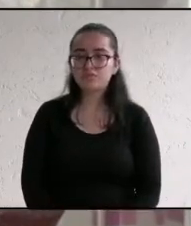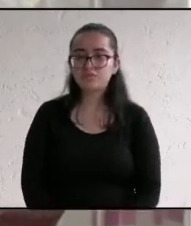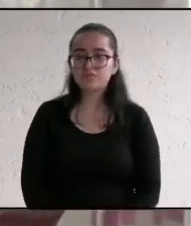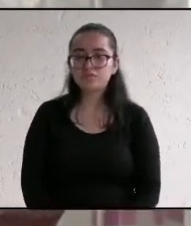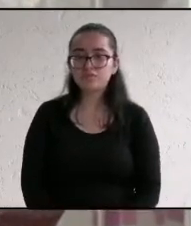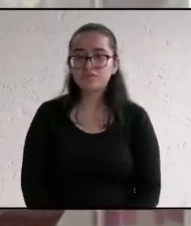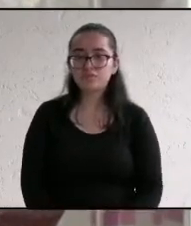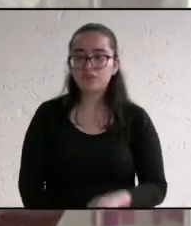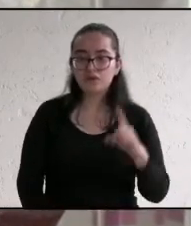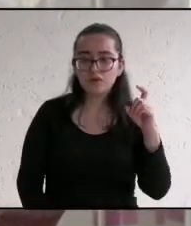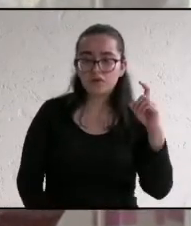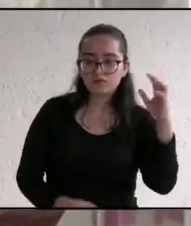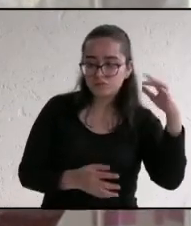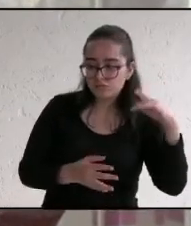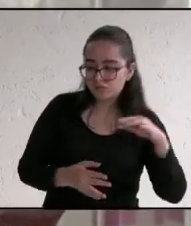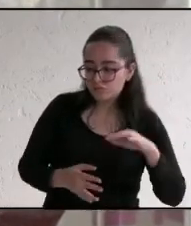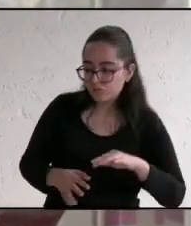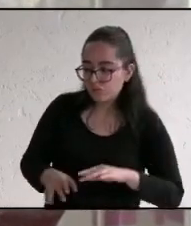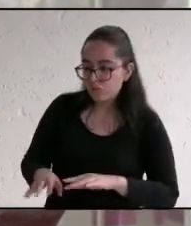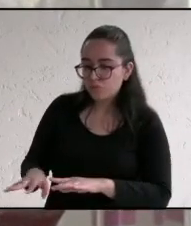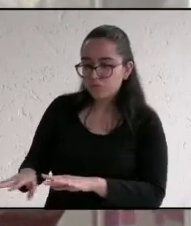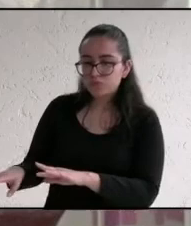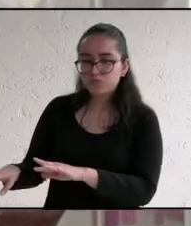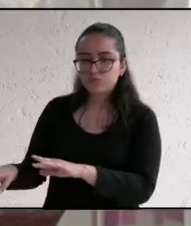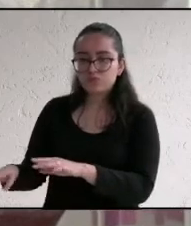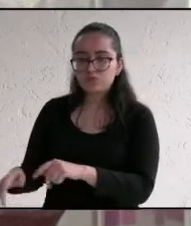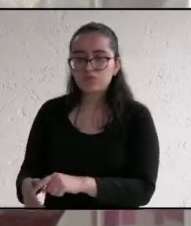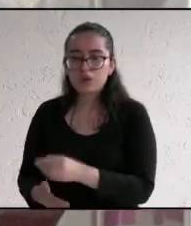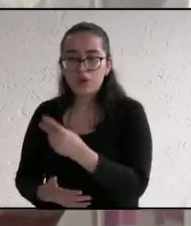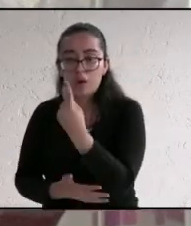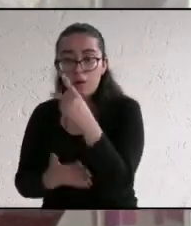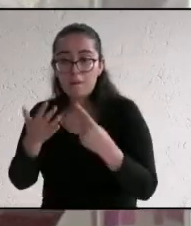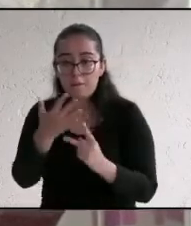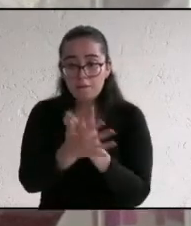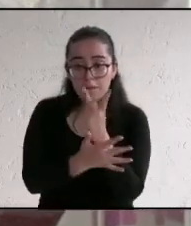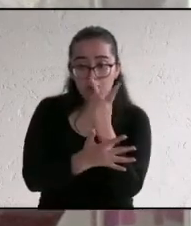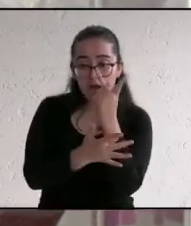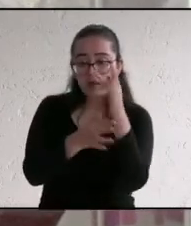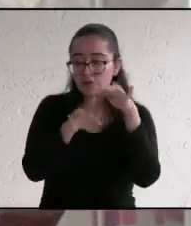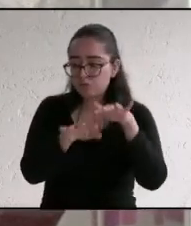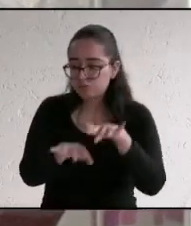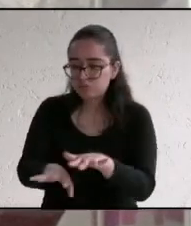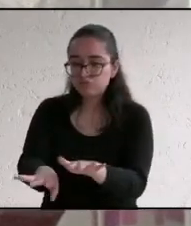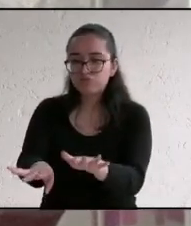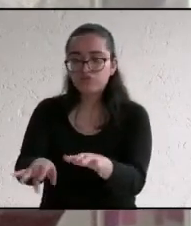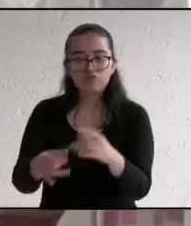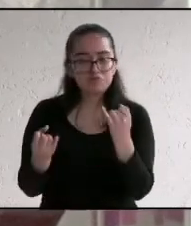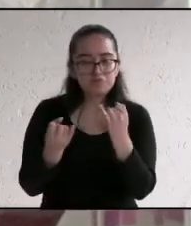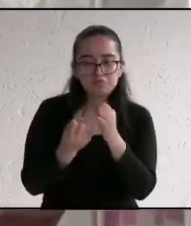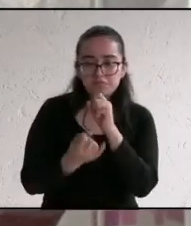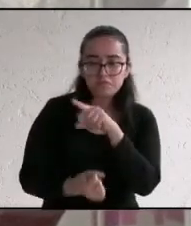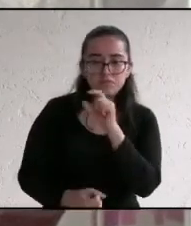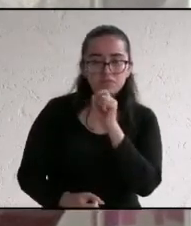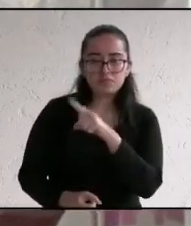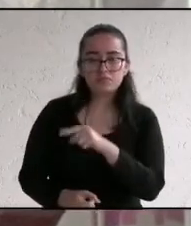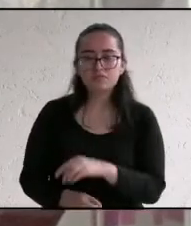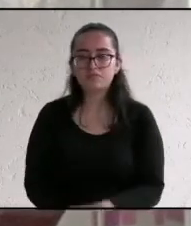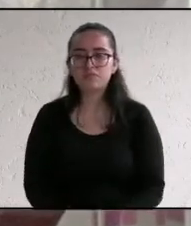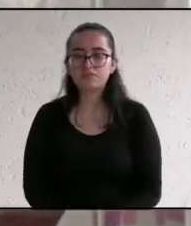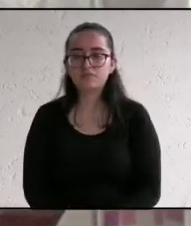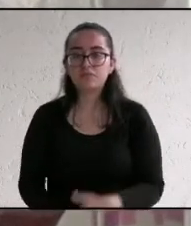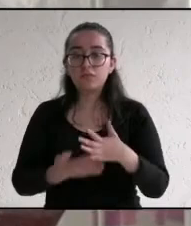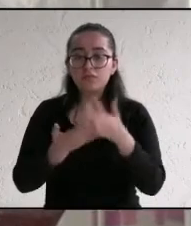de plantas. Ahí está el doctor Luis Marín ahí en Pastorías con su planta en funcionamiento. Actualmente